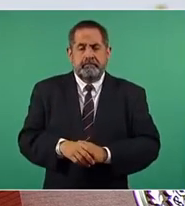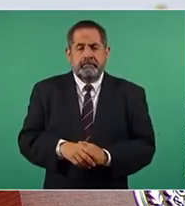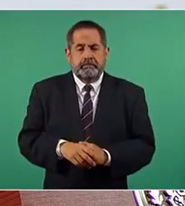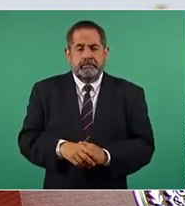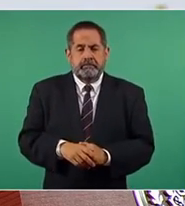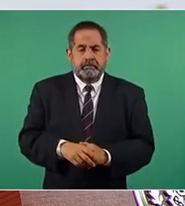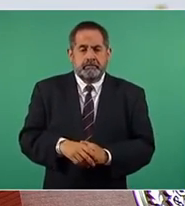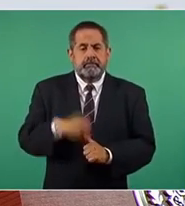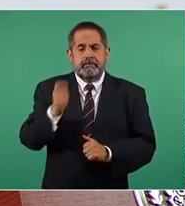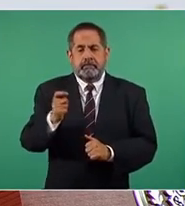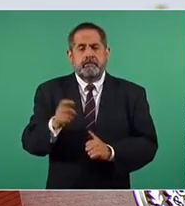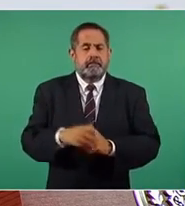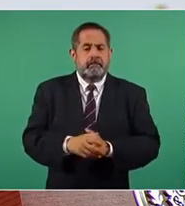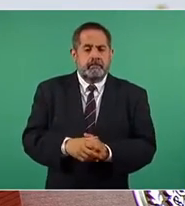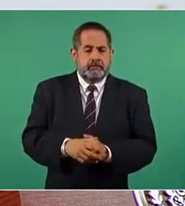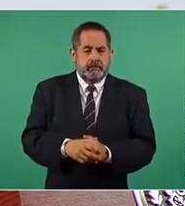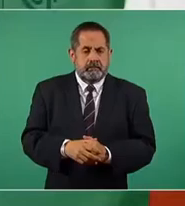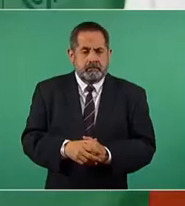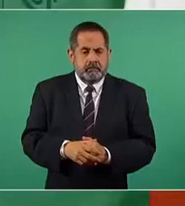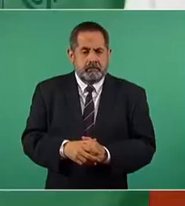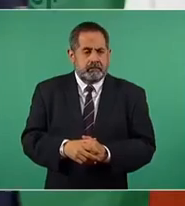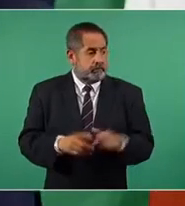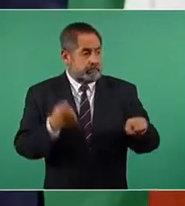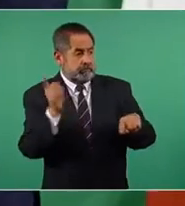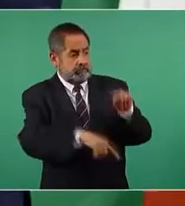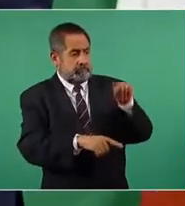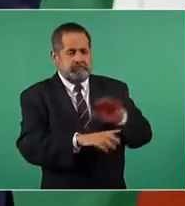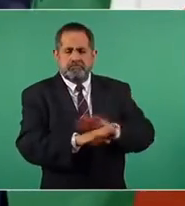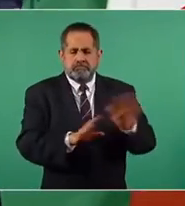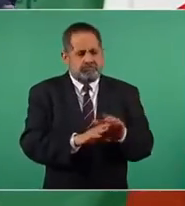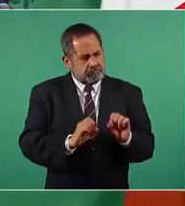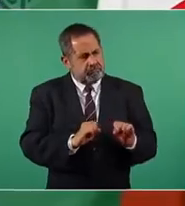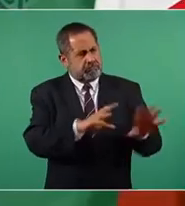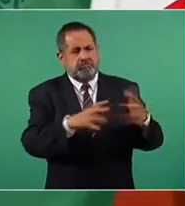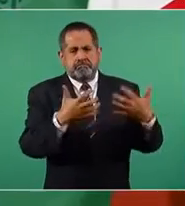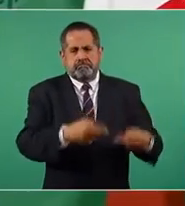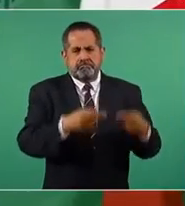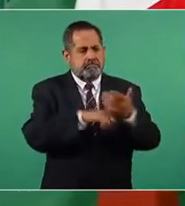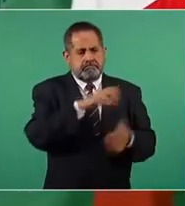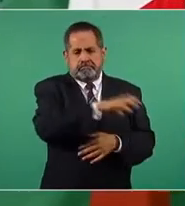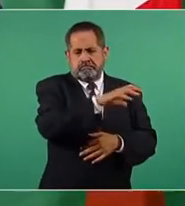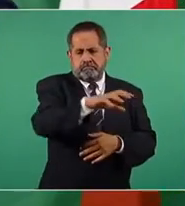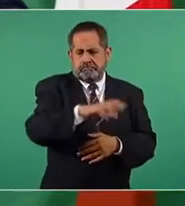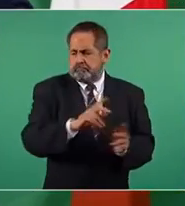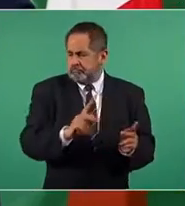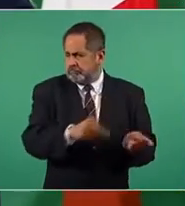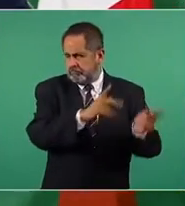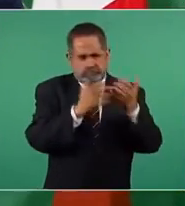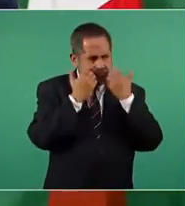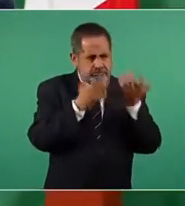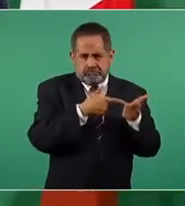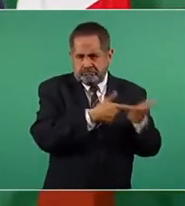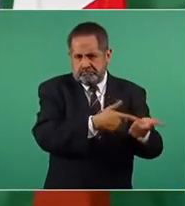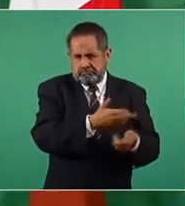Y no vamos a quitarle el derecho que tienen los distribuidores